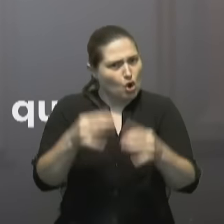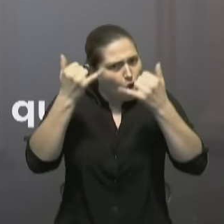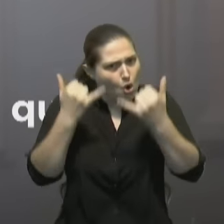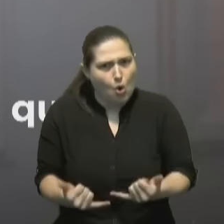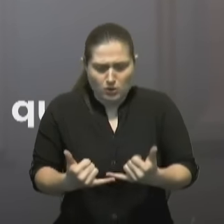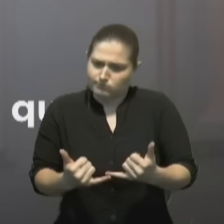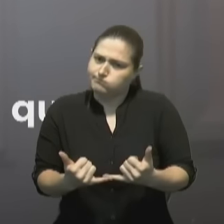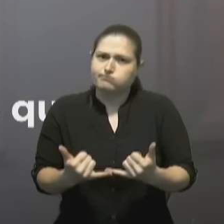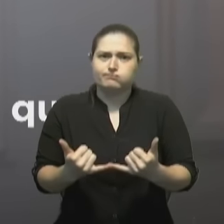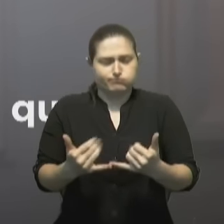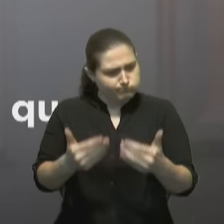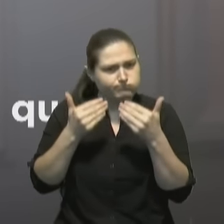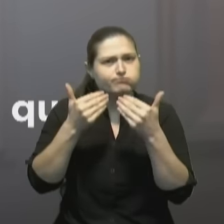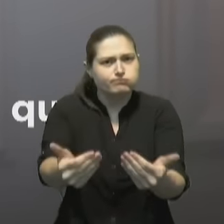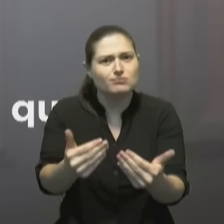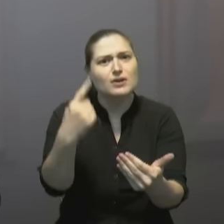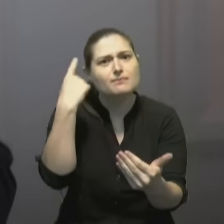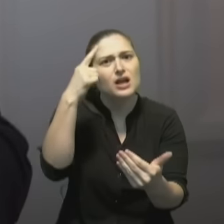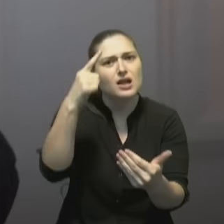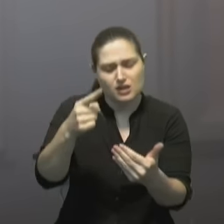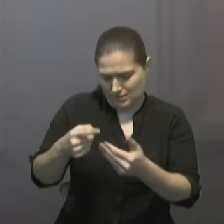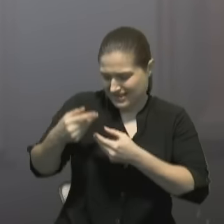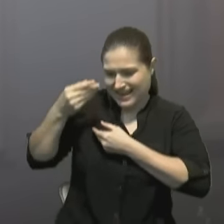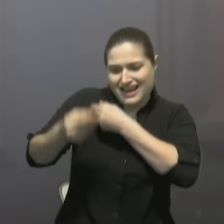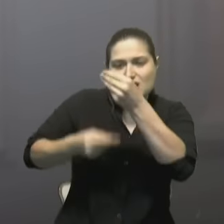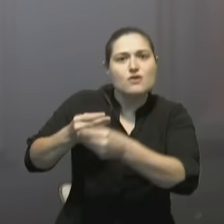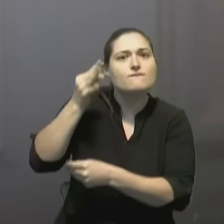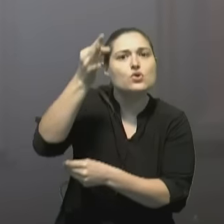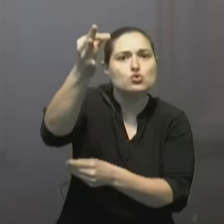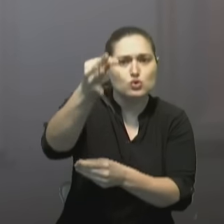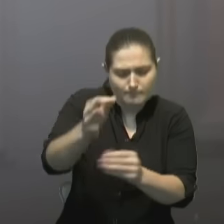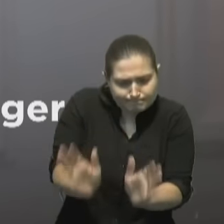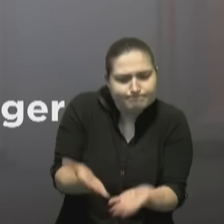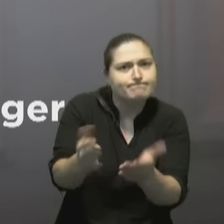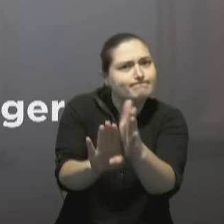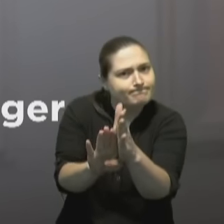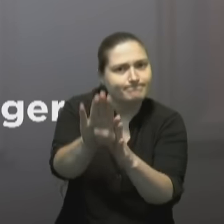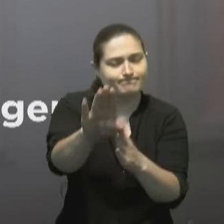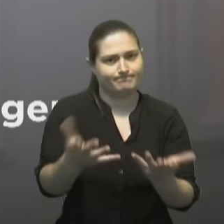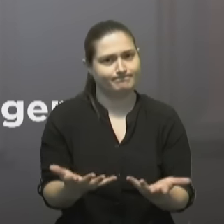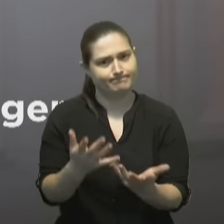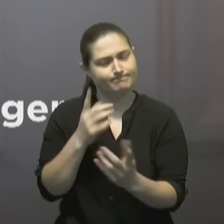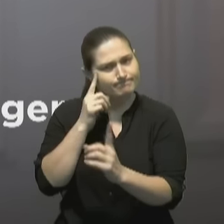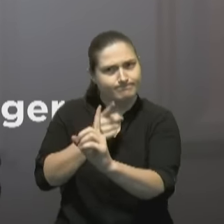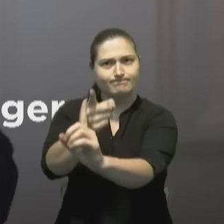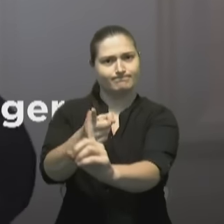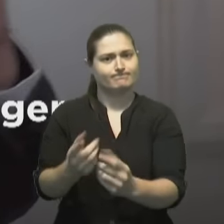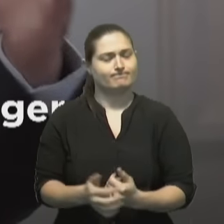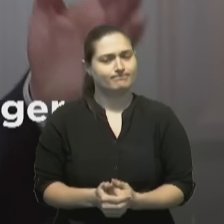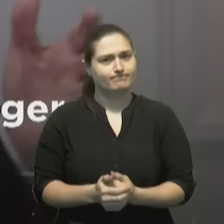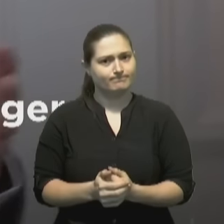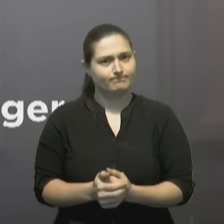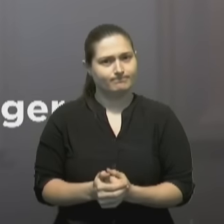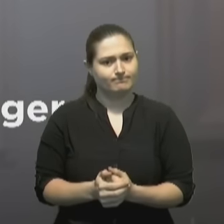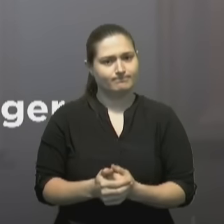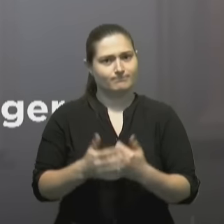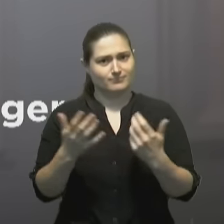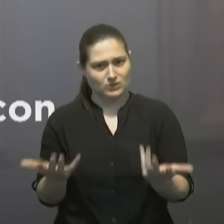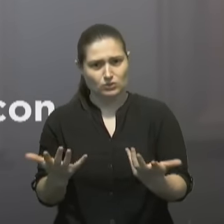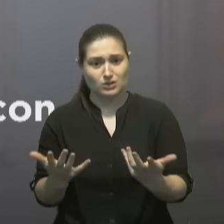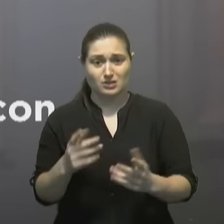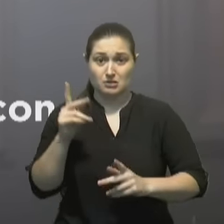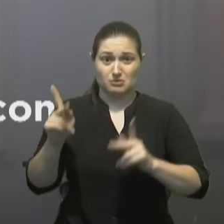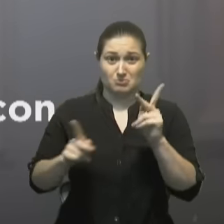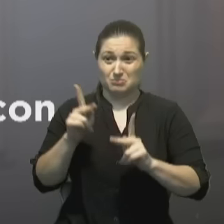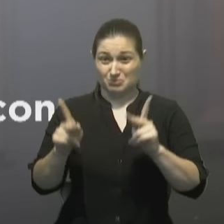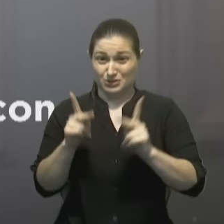garantizar el bienestar de las generaciones que están por venir. Esta obligación, que otros eludieron para proteger